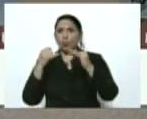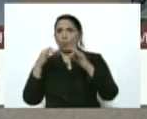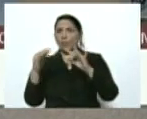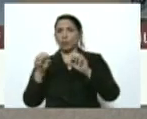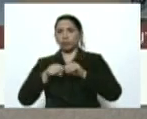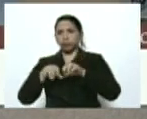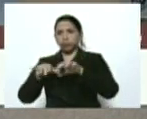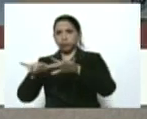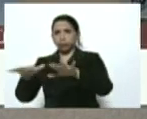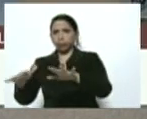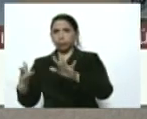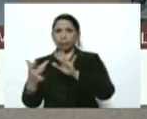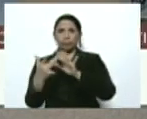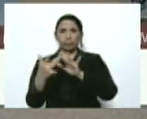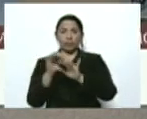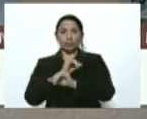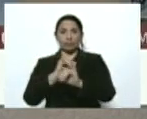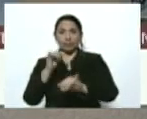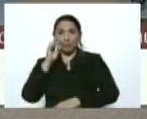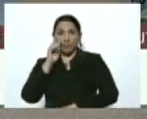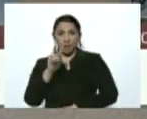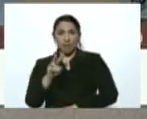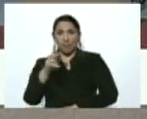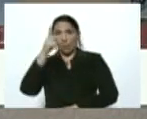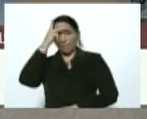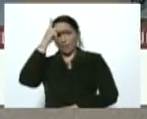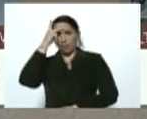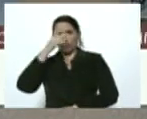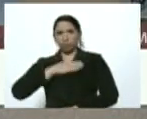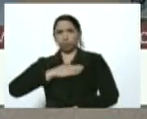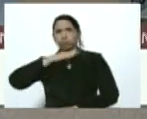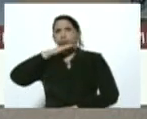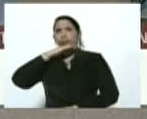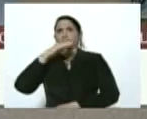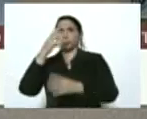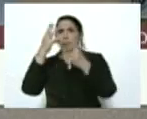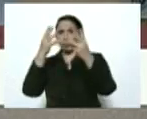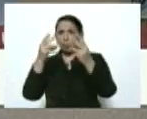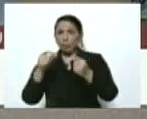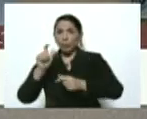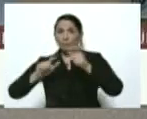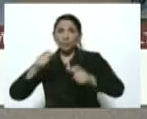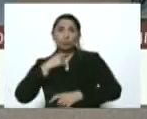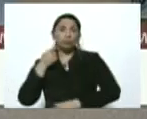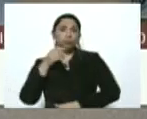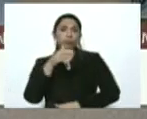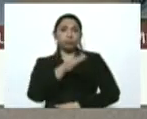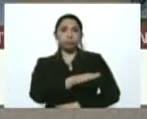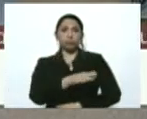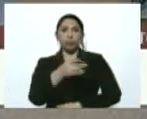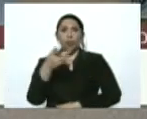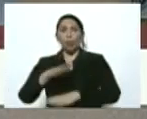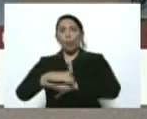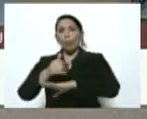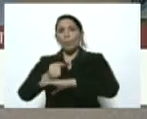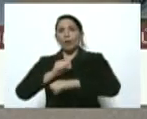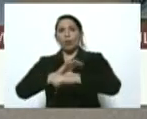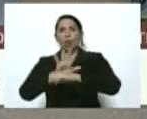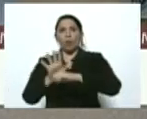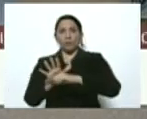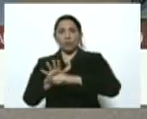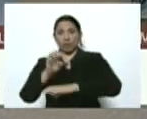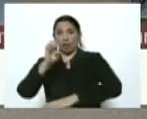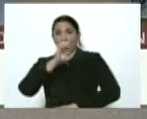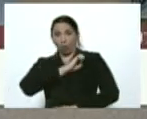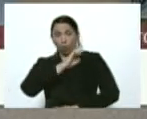contagio. Ya veíamos que en Perú, bueno, está desbordada la cifra de personas fallecidas por COVID-19. En